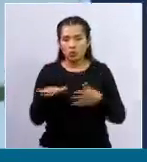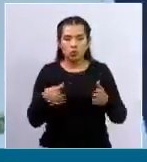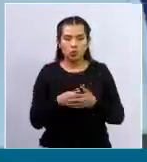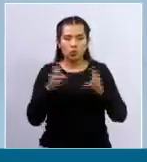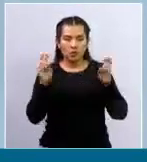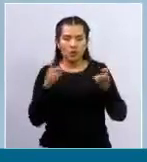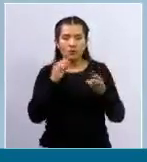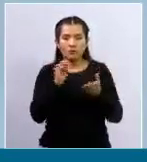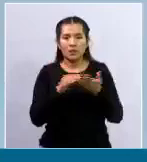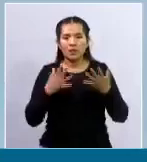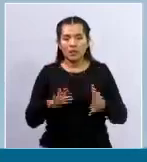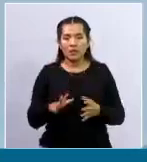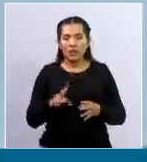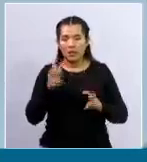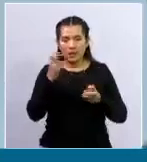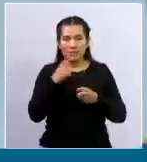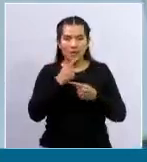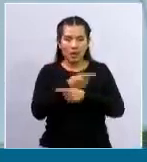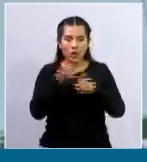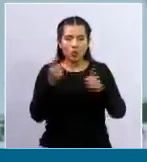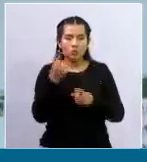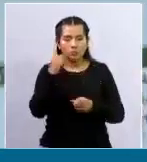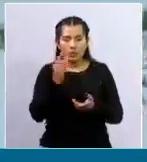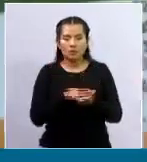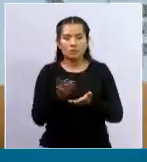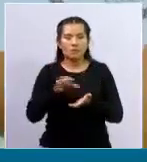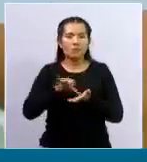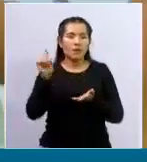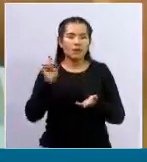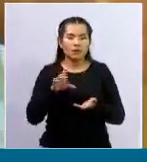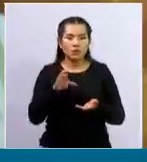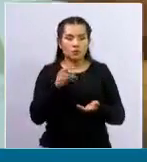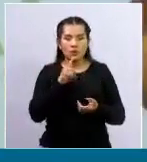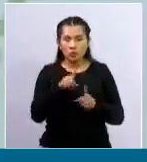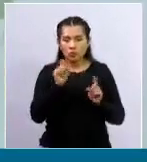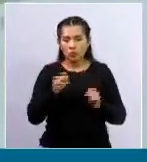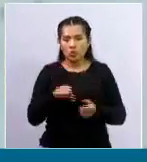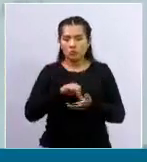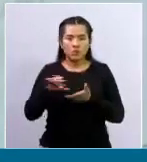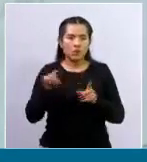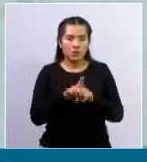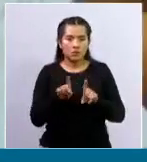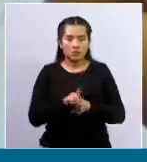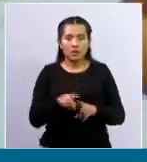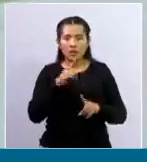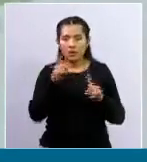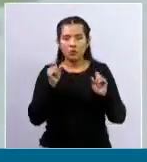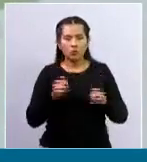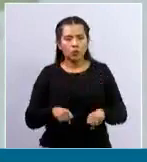el aviso de cobranza. Con el aviso de cobranza van a poder hacer la cancelación, van a poder